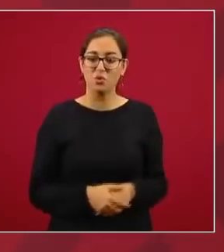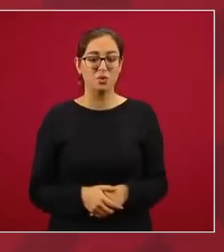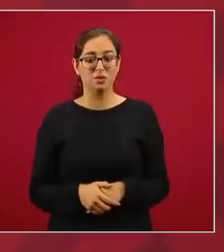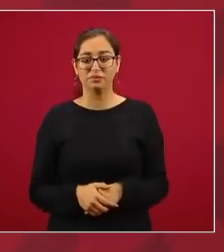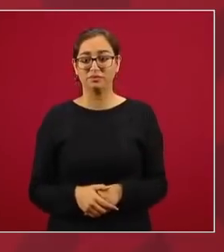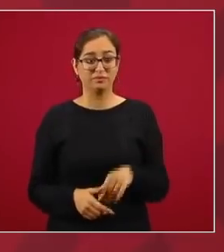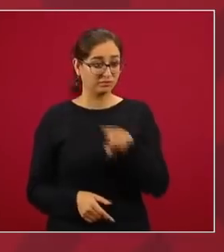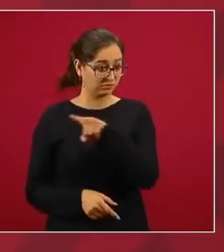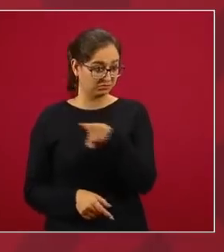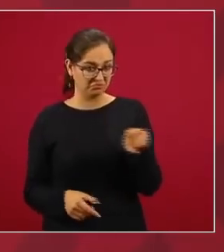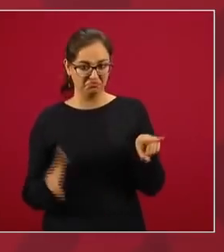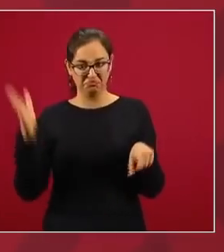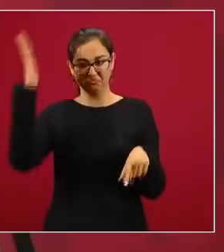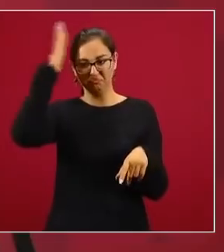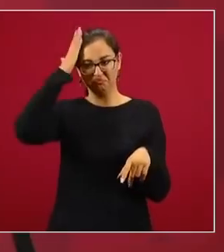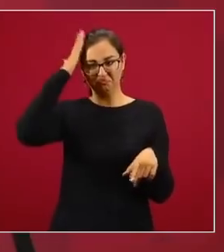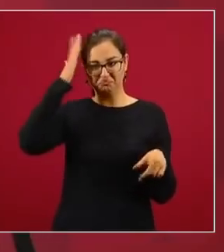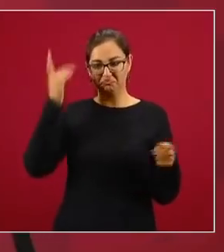esos caciques,